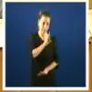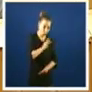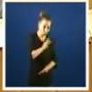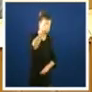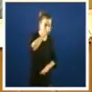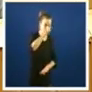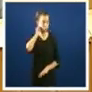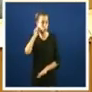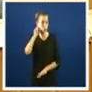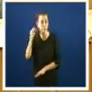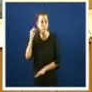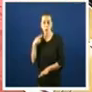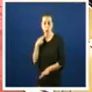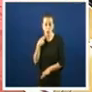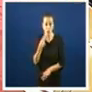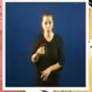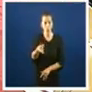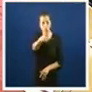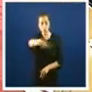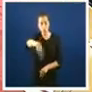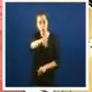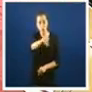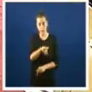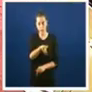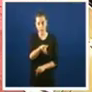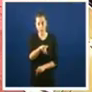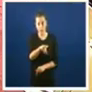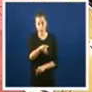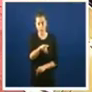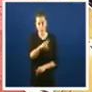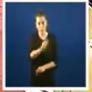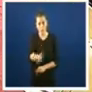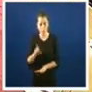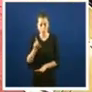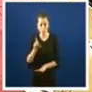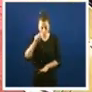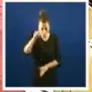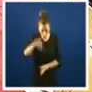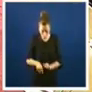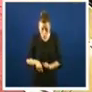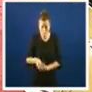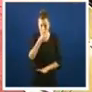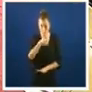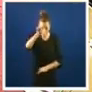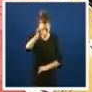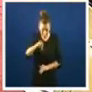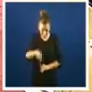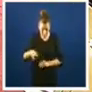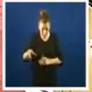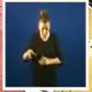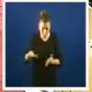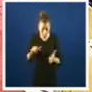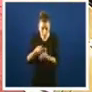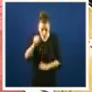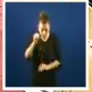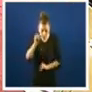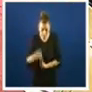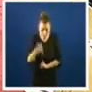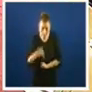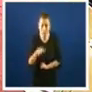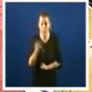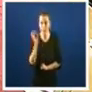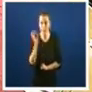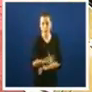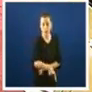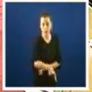señores deputados Vostedes, cando preman o botón esta tarde O botar esta iniciativa Tenen que escoller